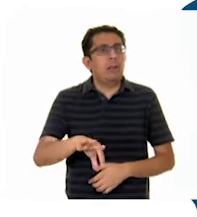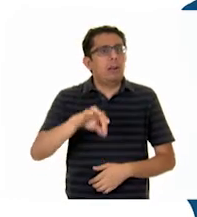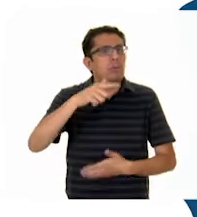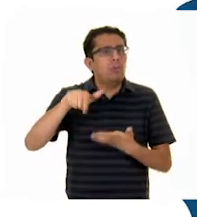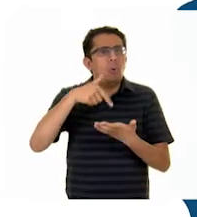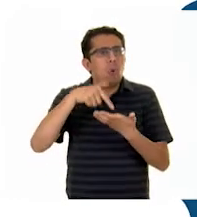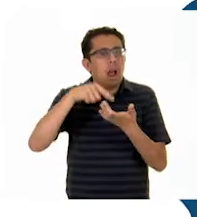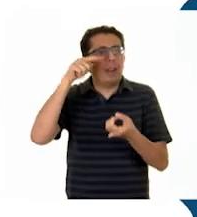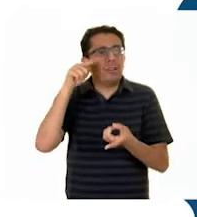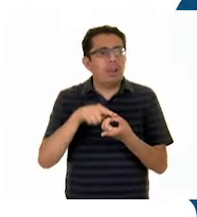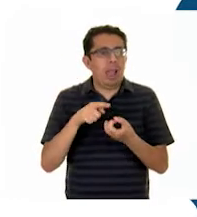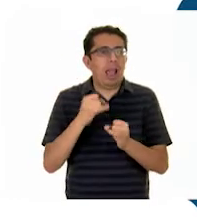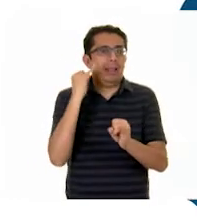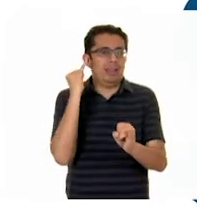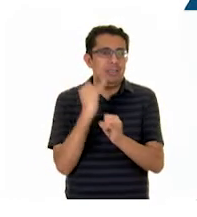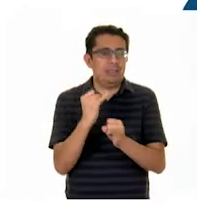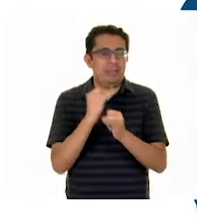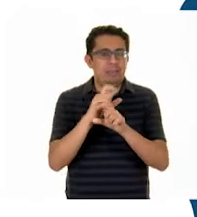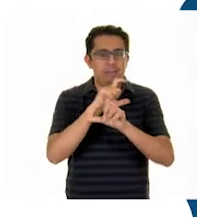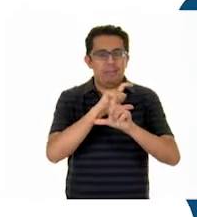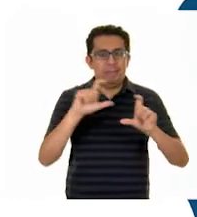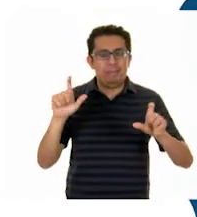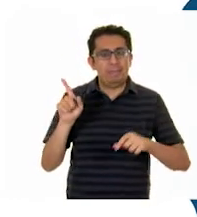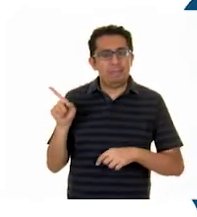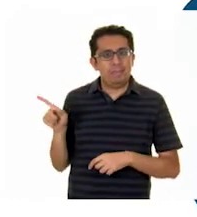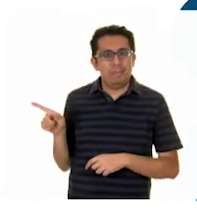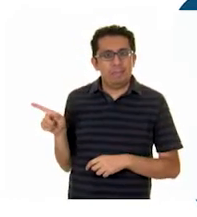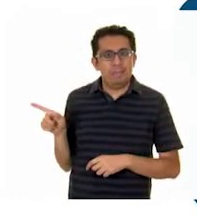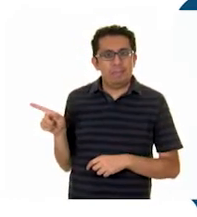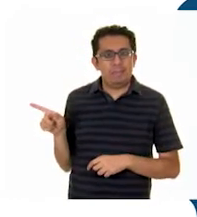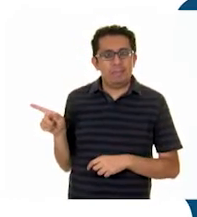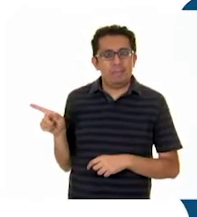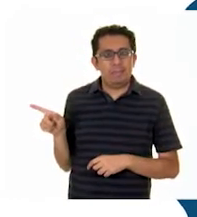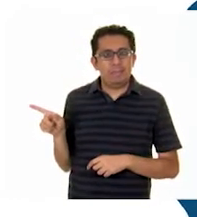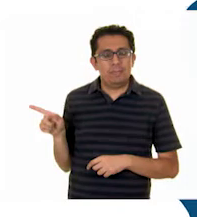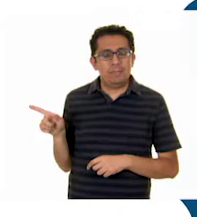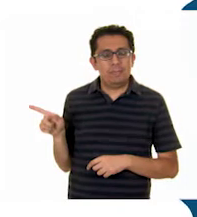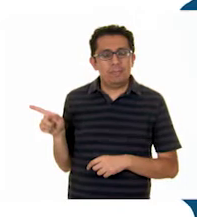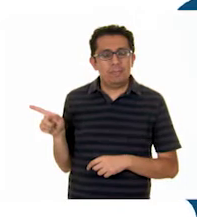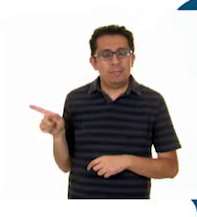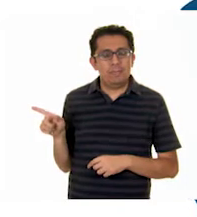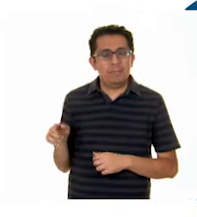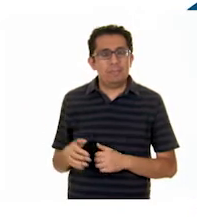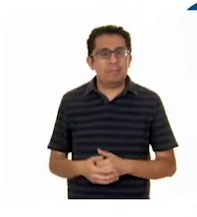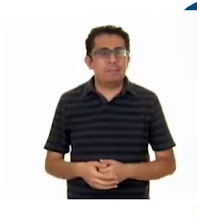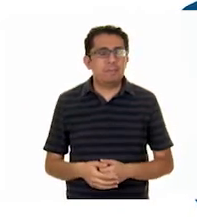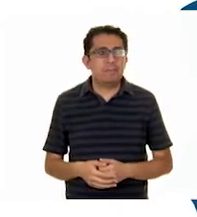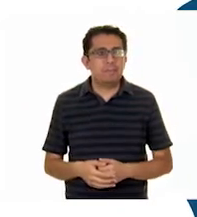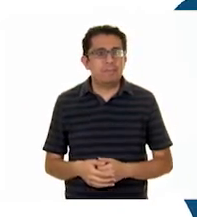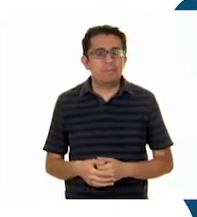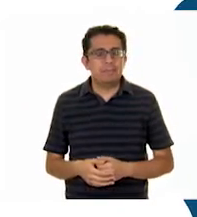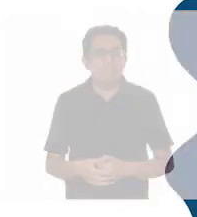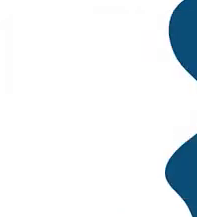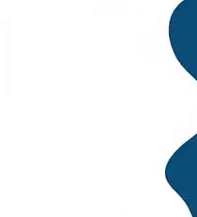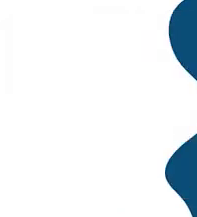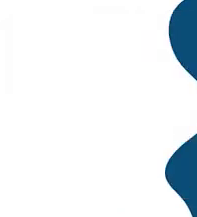encontrar En la siguiente liga Aprendeencasa.cep.gov